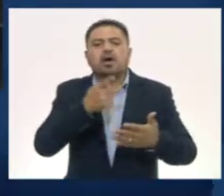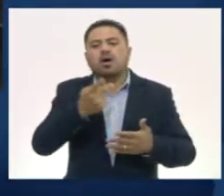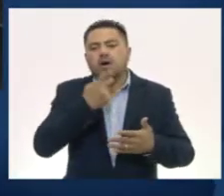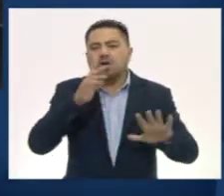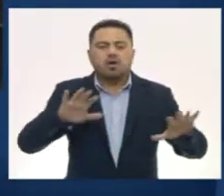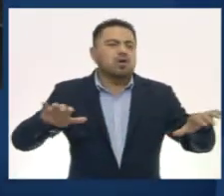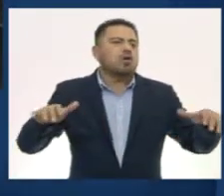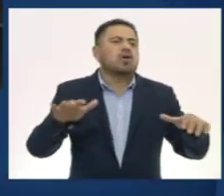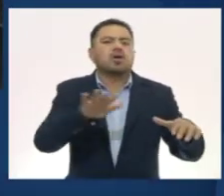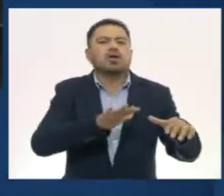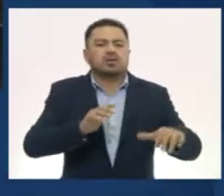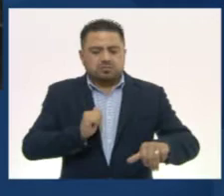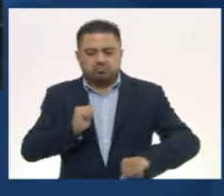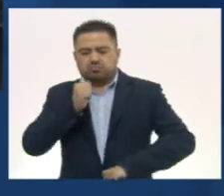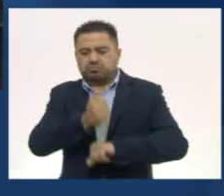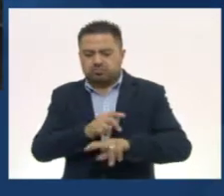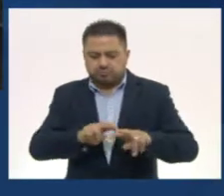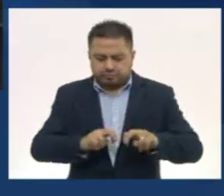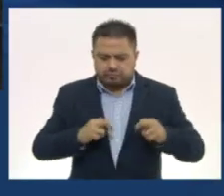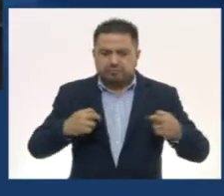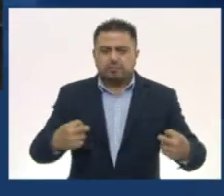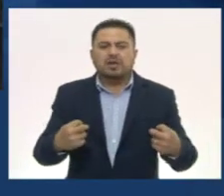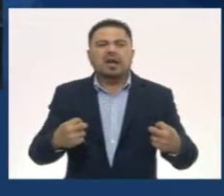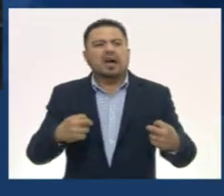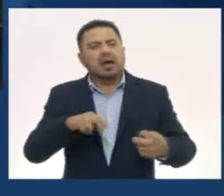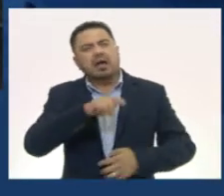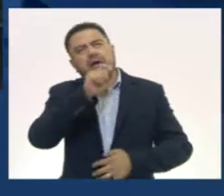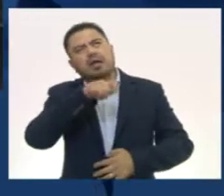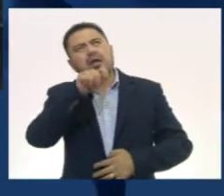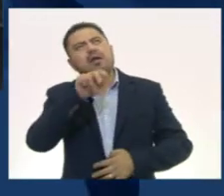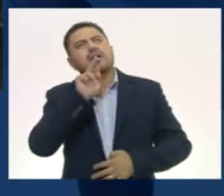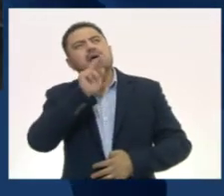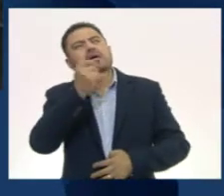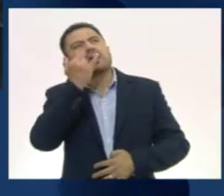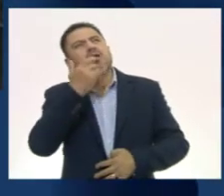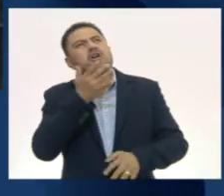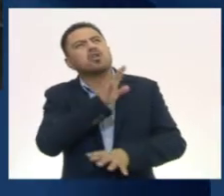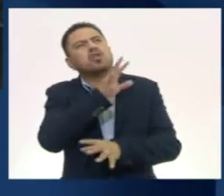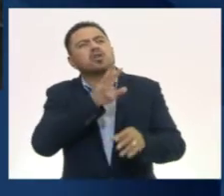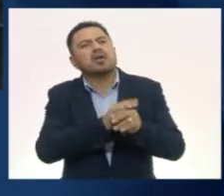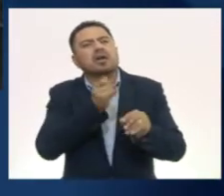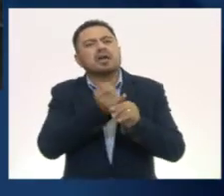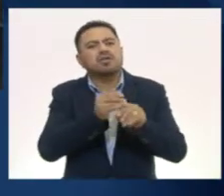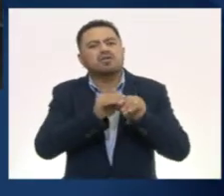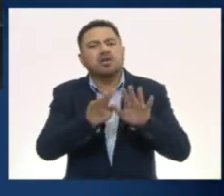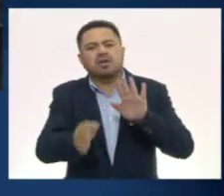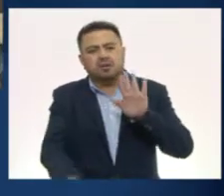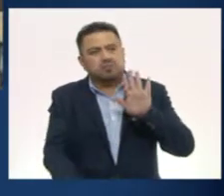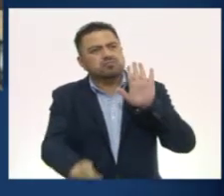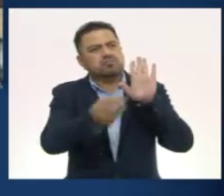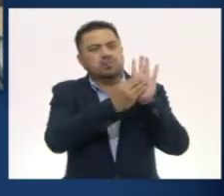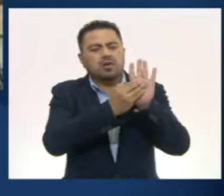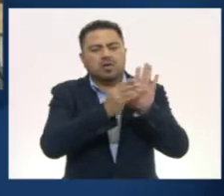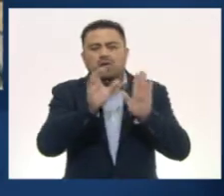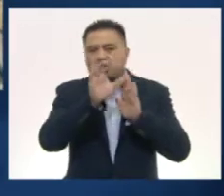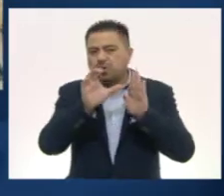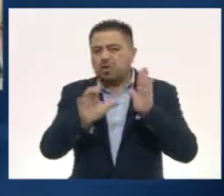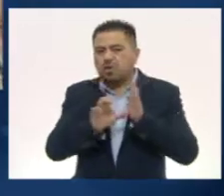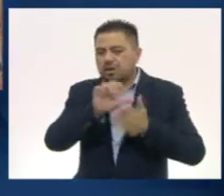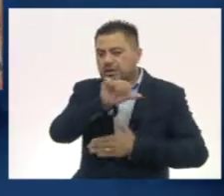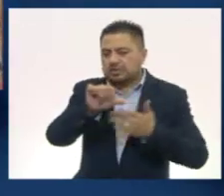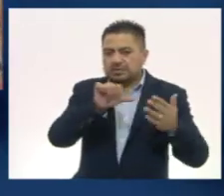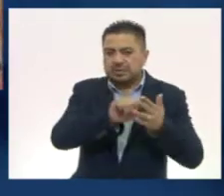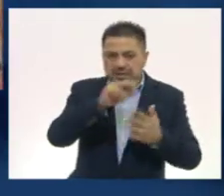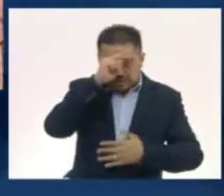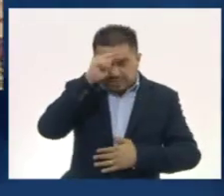se situaban alrededor del manuscrito, quedando a la vista toda la información en el contenido. Los códices del centro de